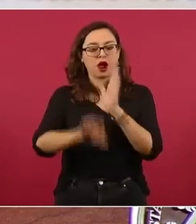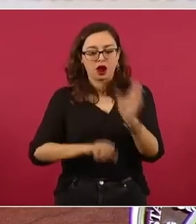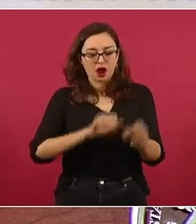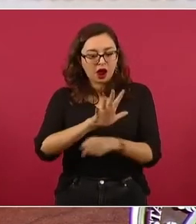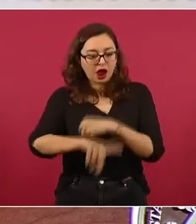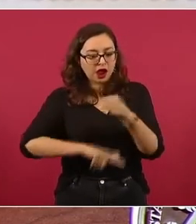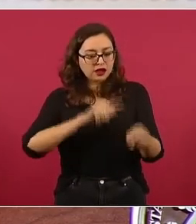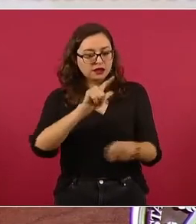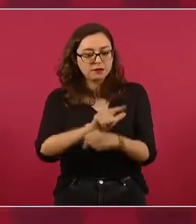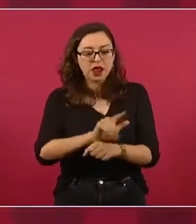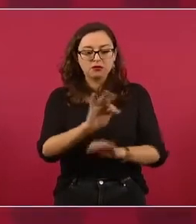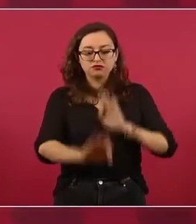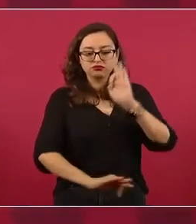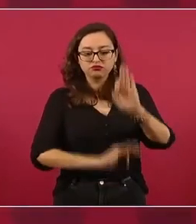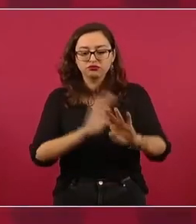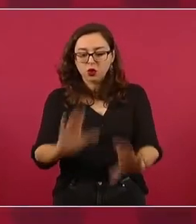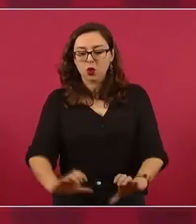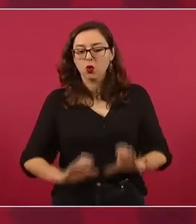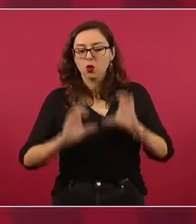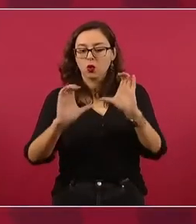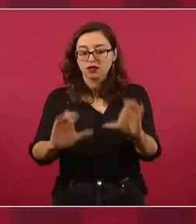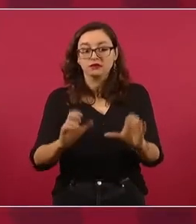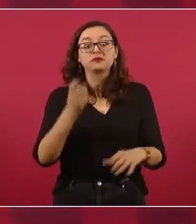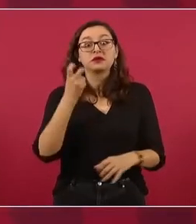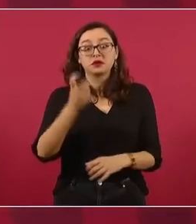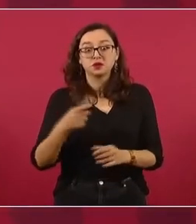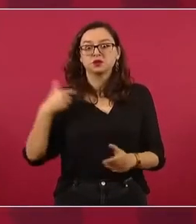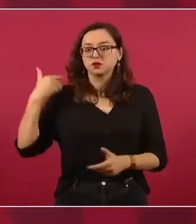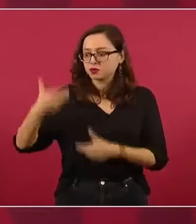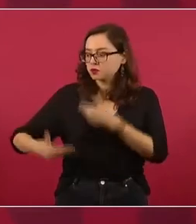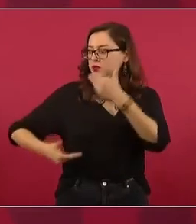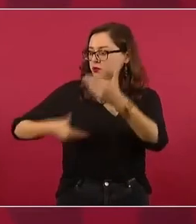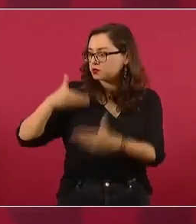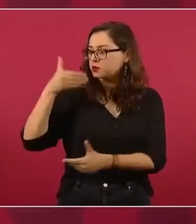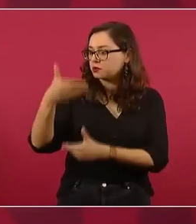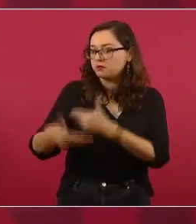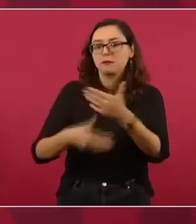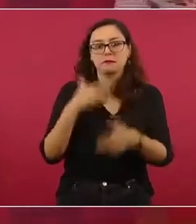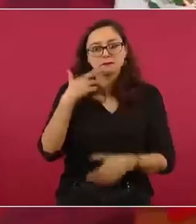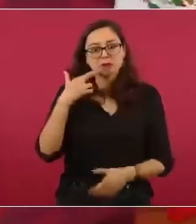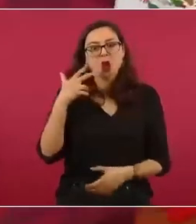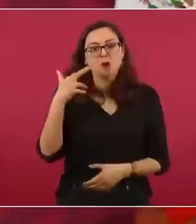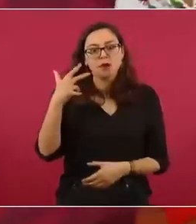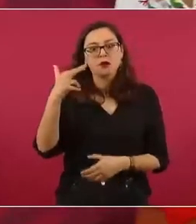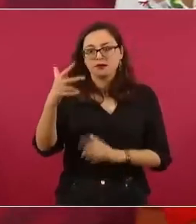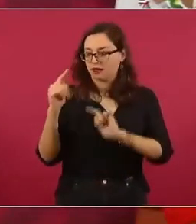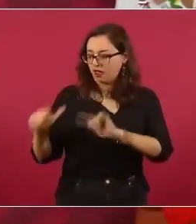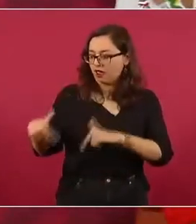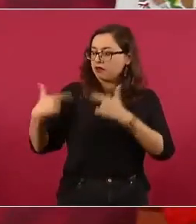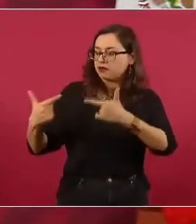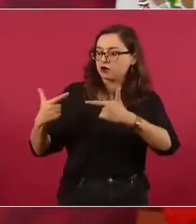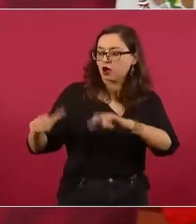En eso avanzamos mucho, hay una nueva mentalidad generacional.